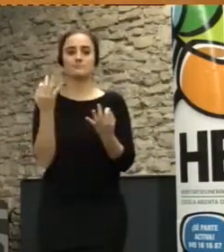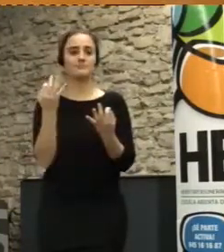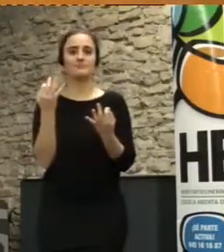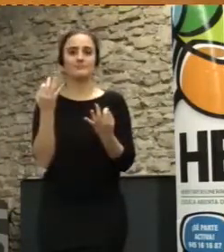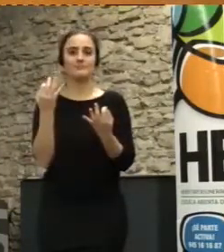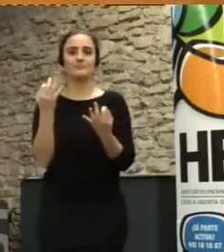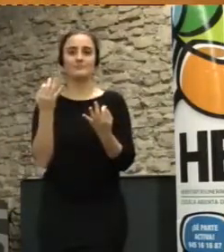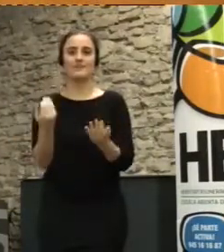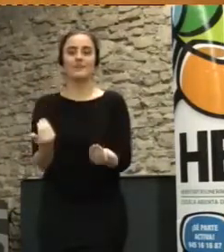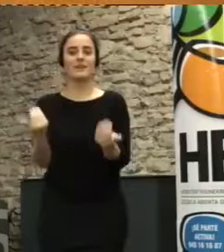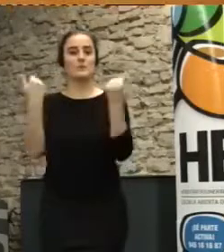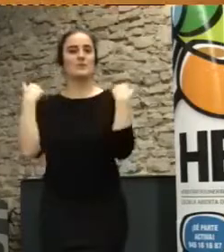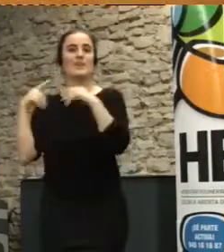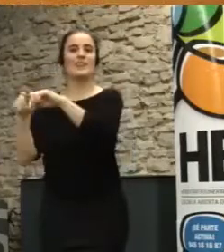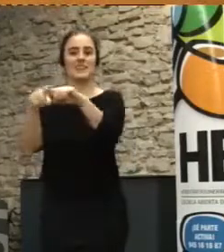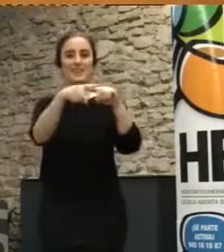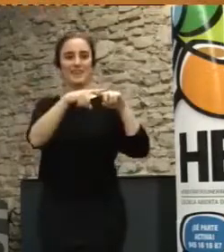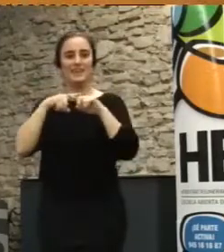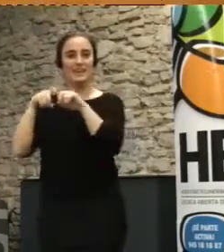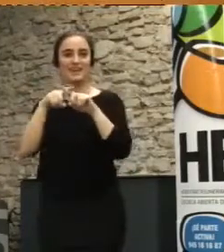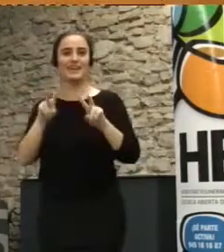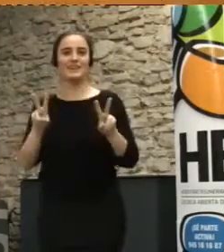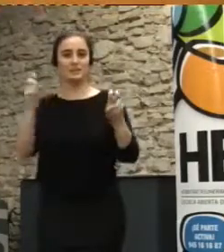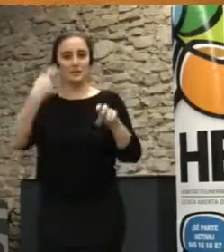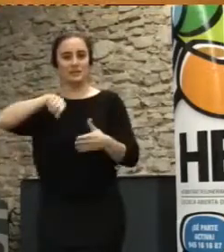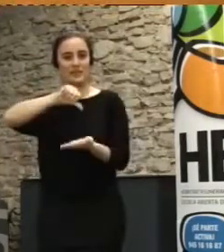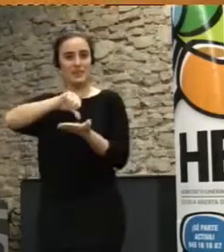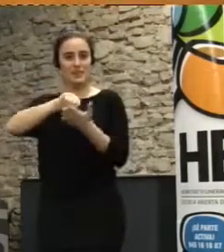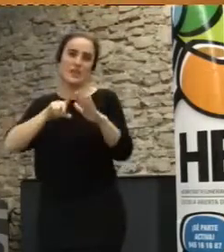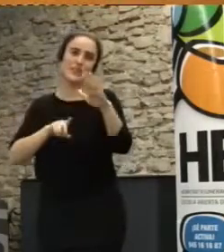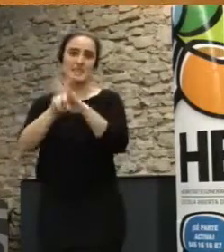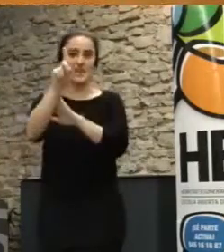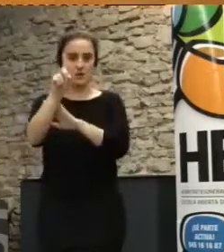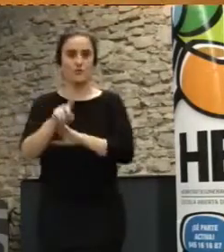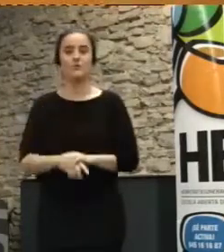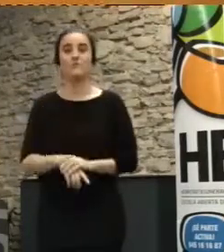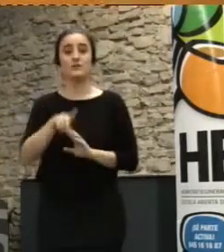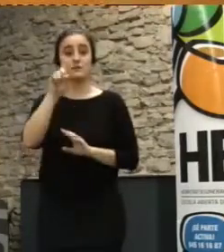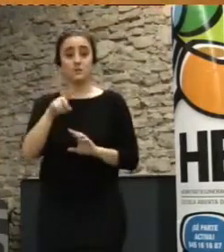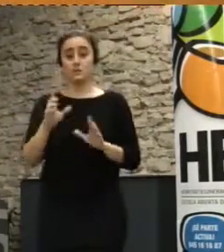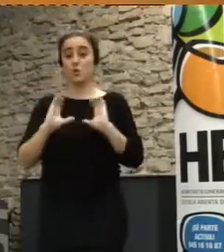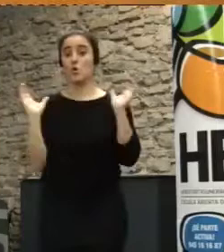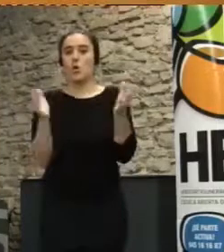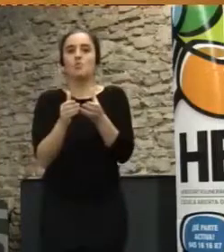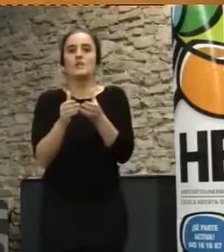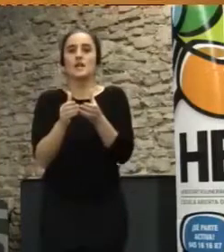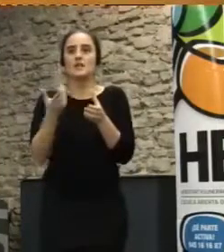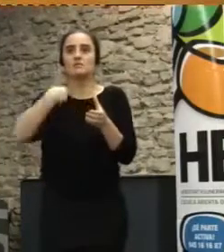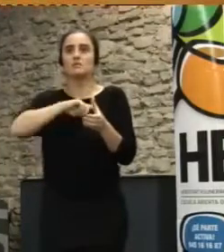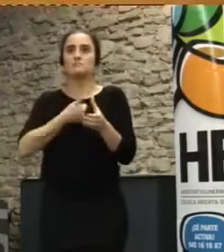corresponsabilidad en el desarrollo de esta nuestra ciudad, Vitoria-Gasteiz, y una comunidad asimismo más